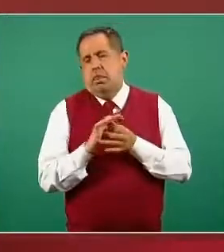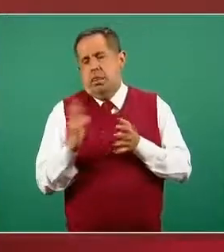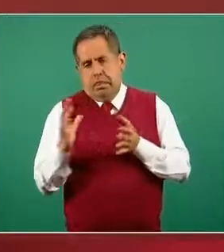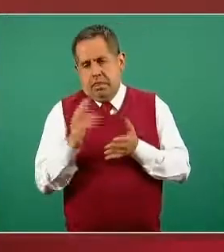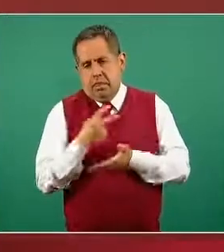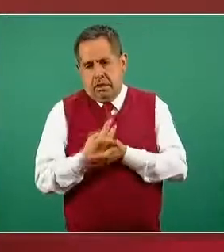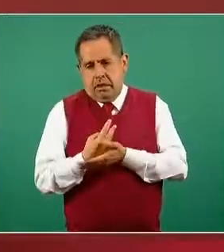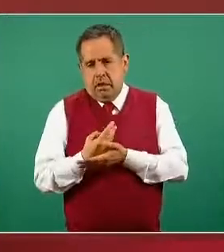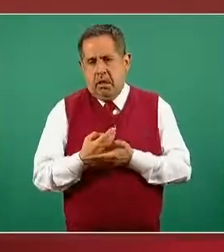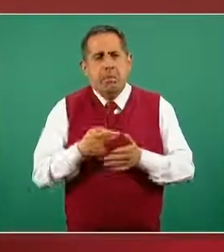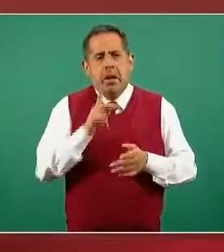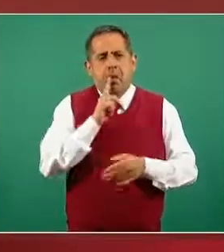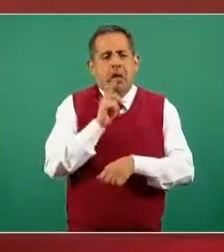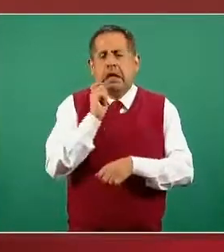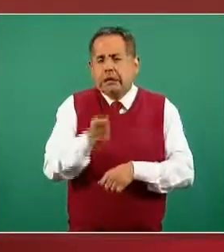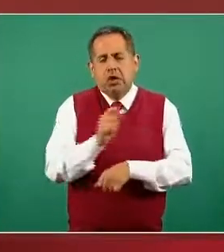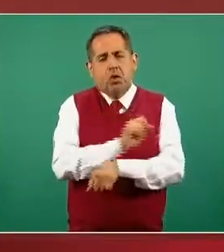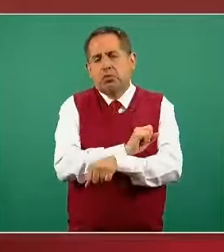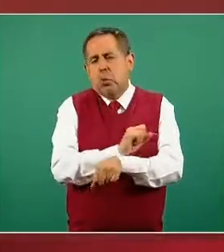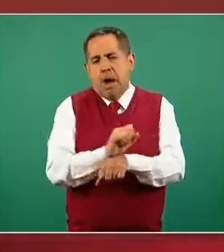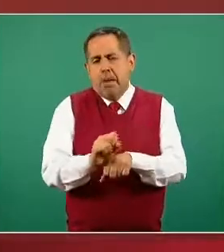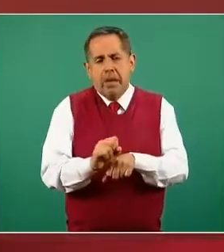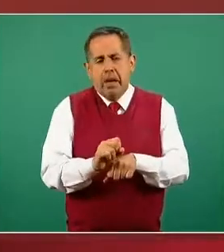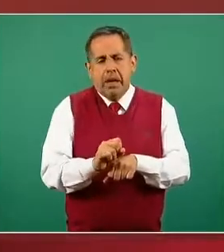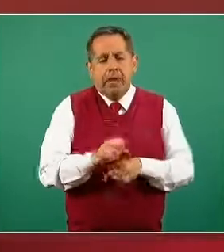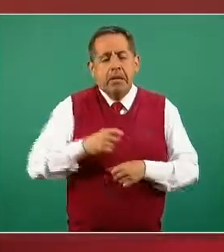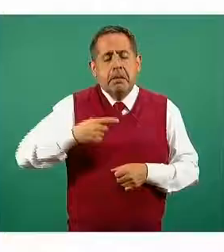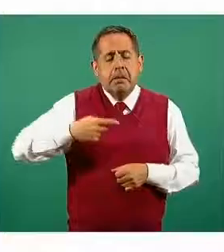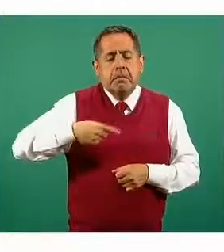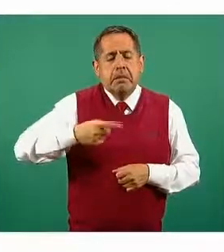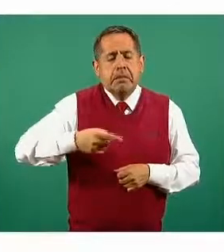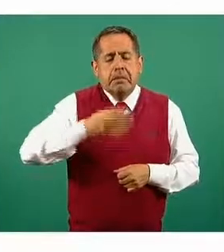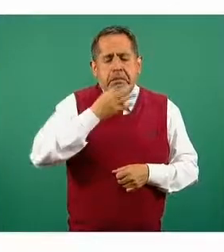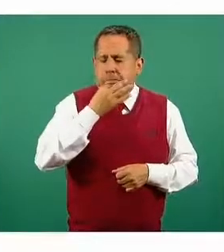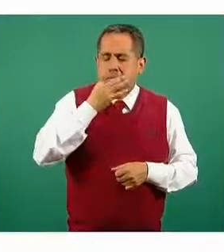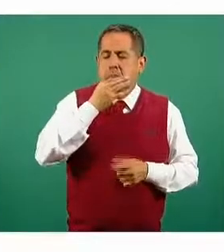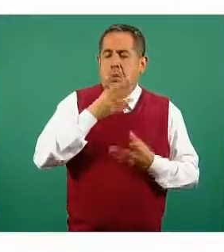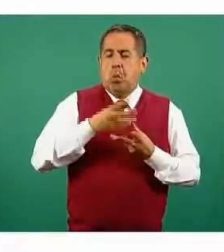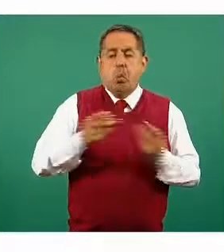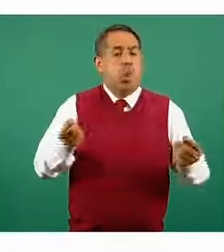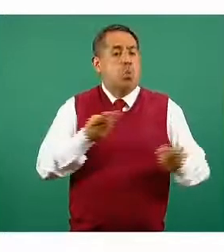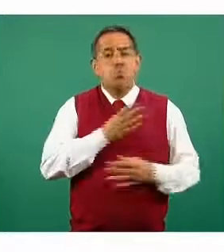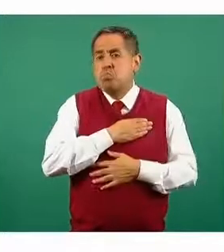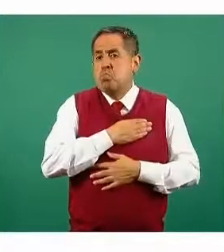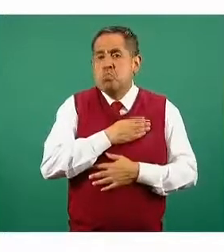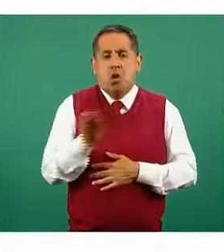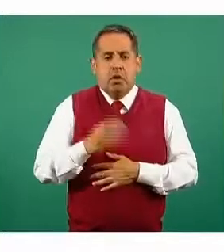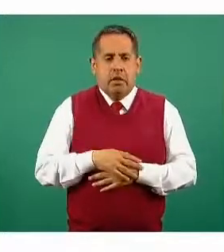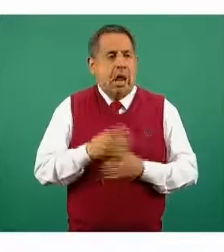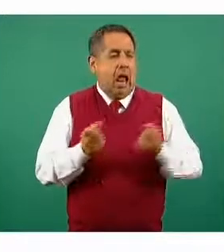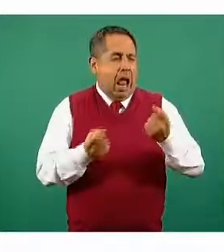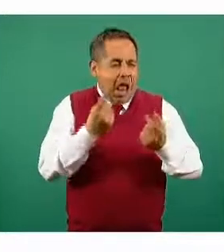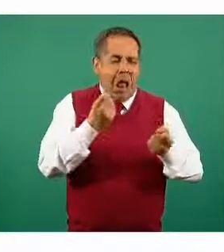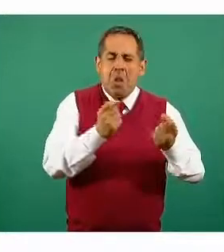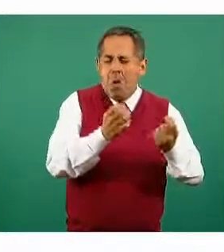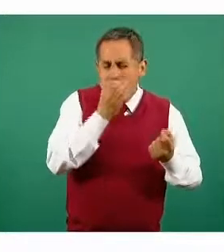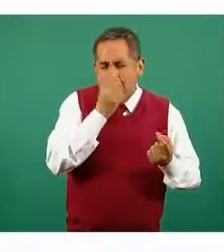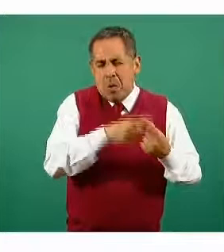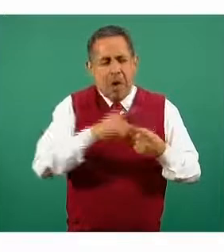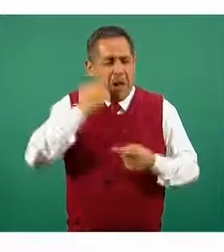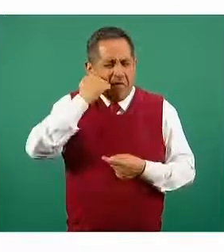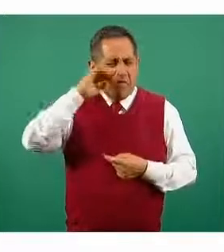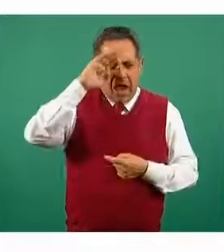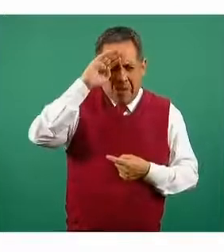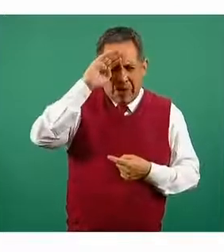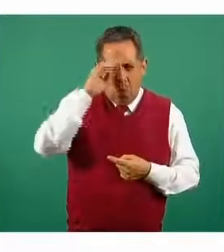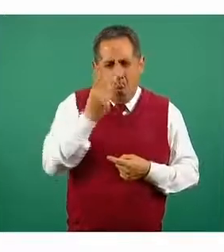son reacciones leves que se recuperan de manera inmediata. Algunas personas han presentado fiebre a lo largo de los primeros